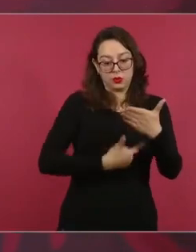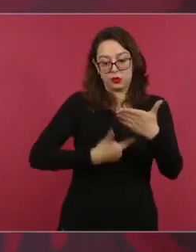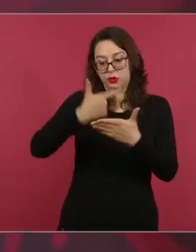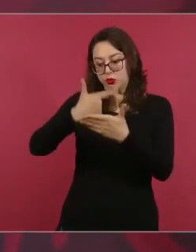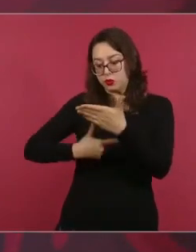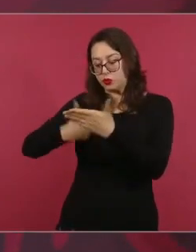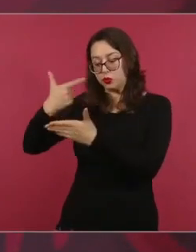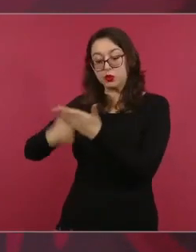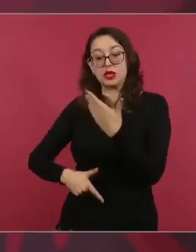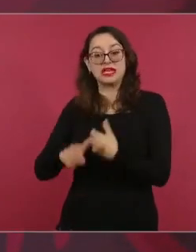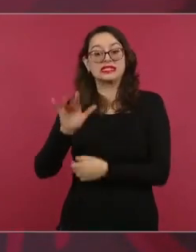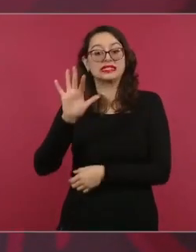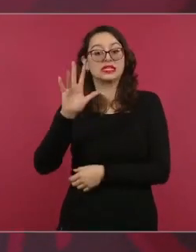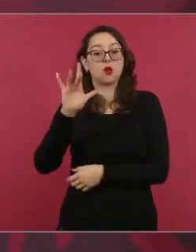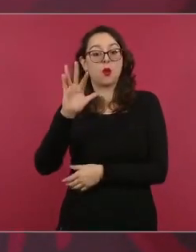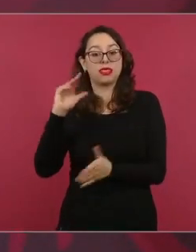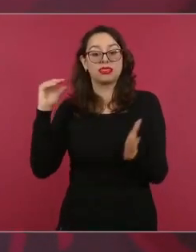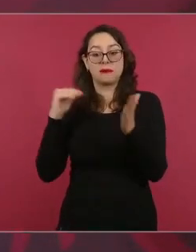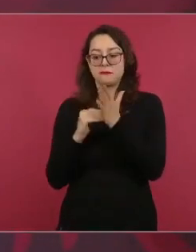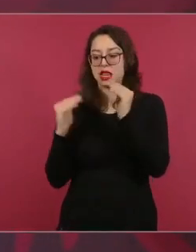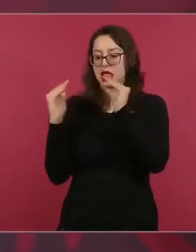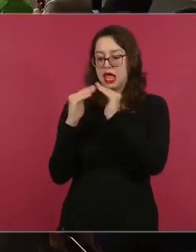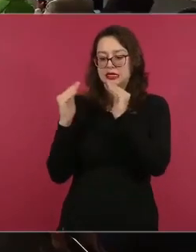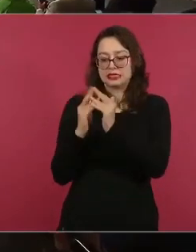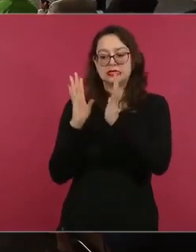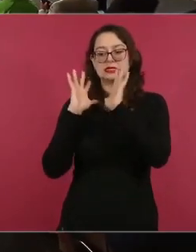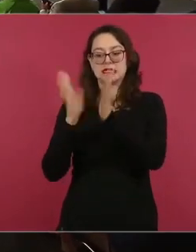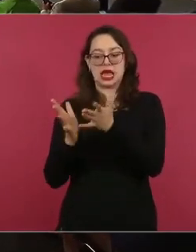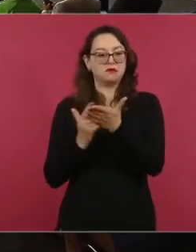mil hogares,